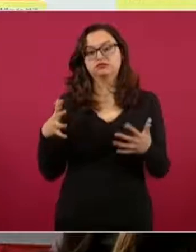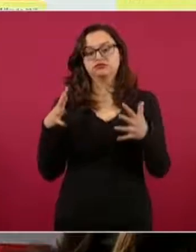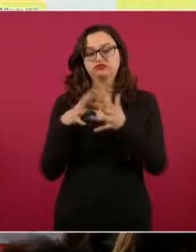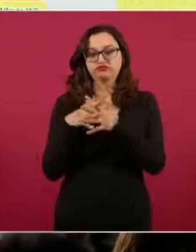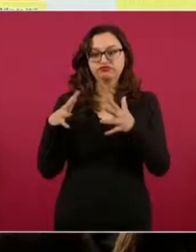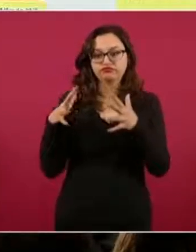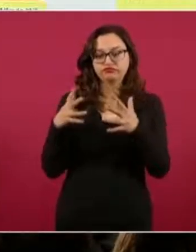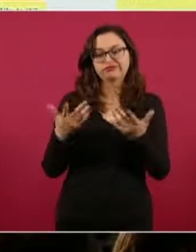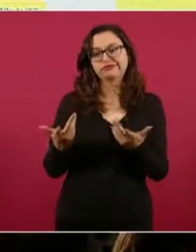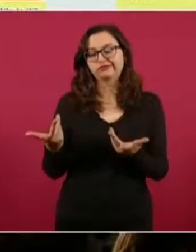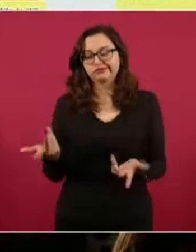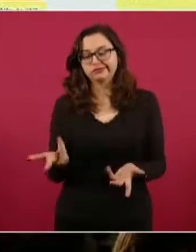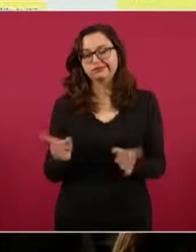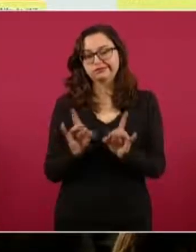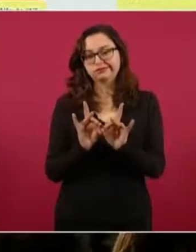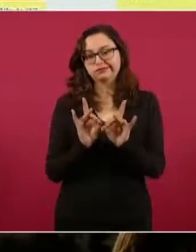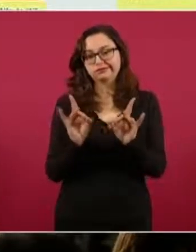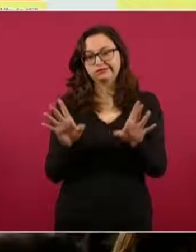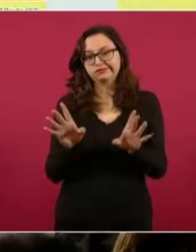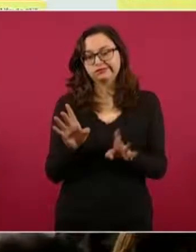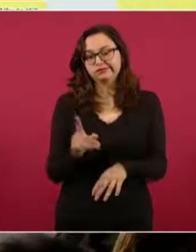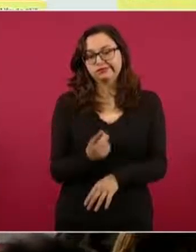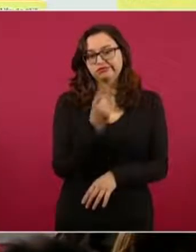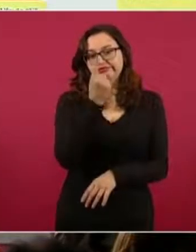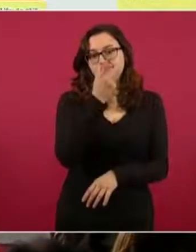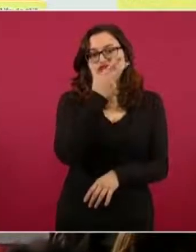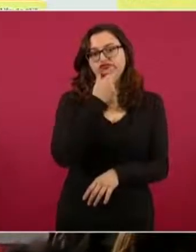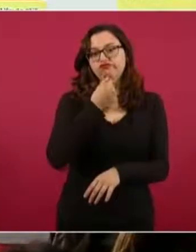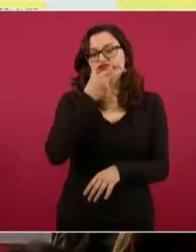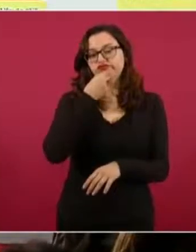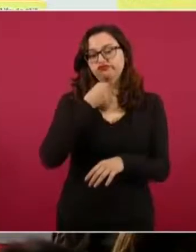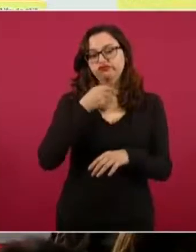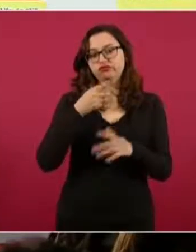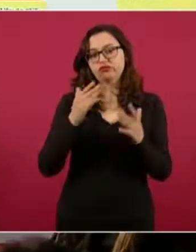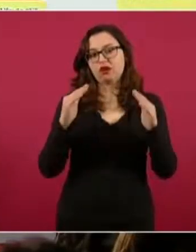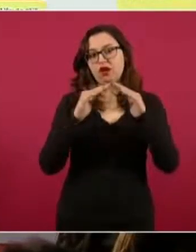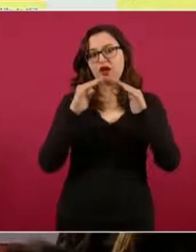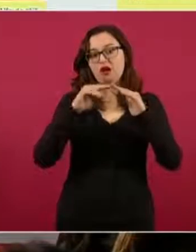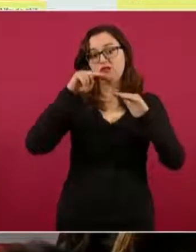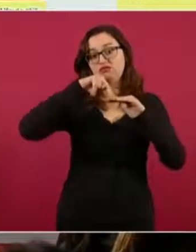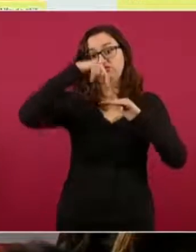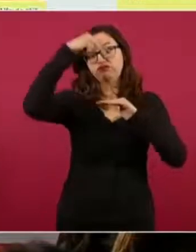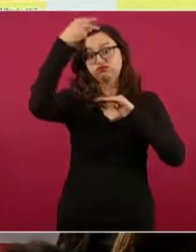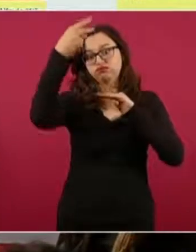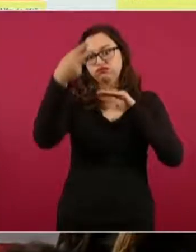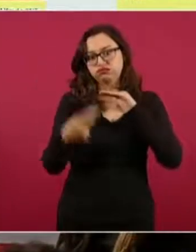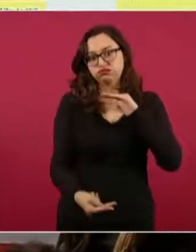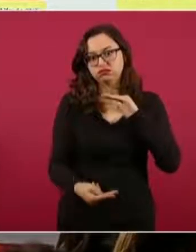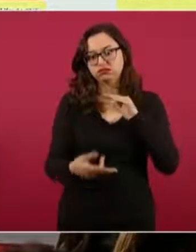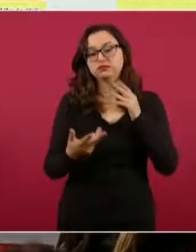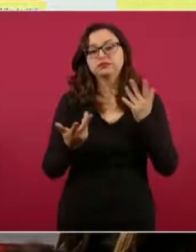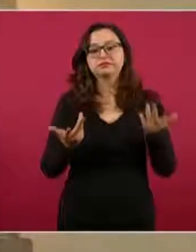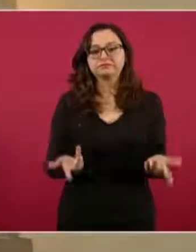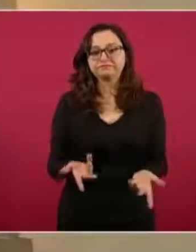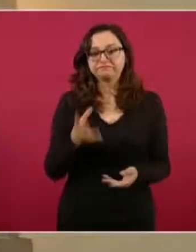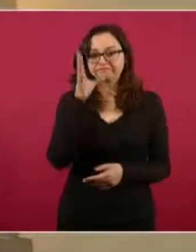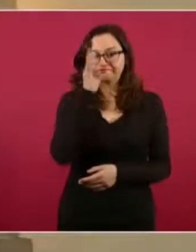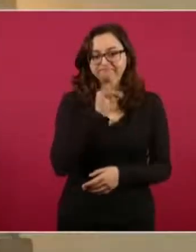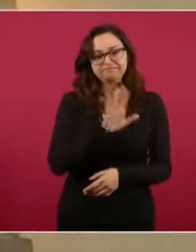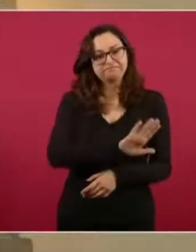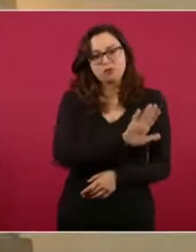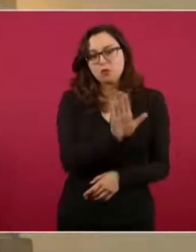azotea y fue presentado al Ministerio Público, pero perdió la vida en el transcurso de estas diligencias.